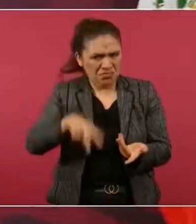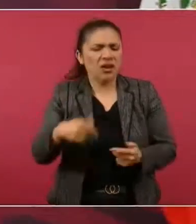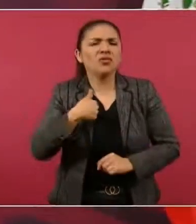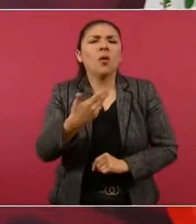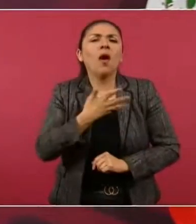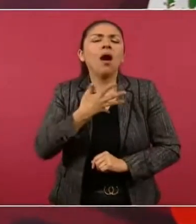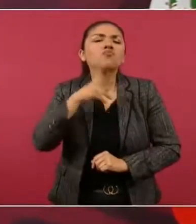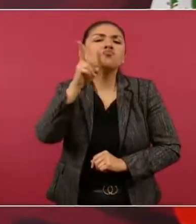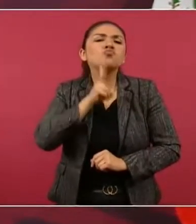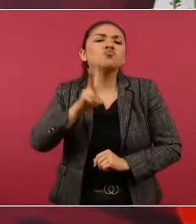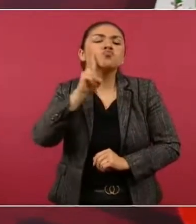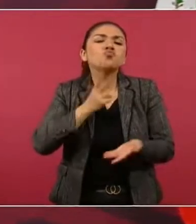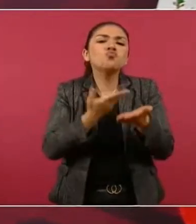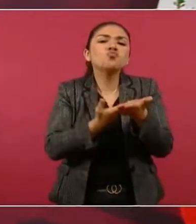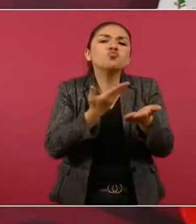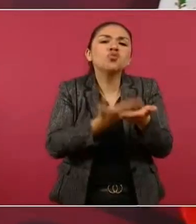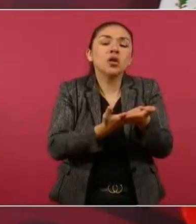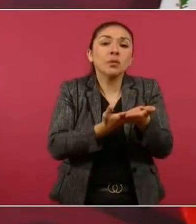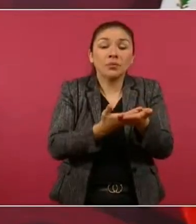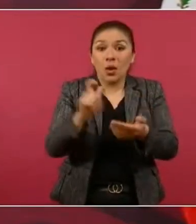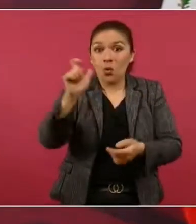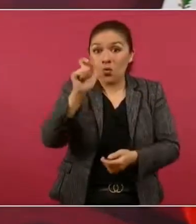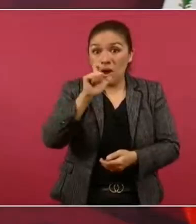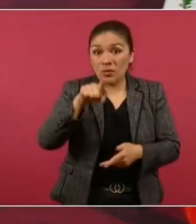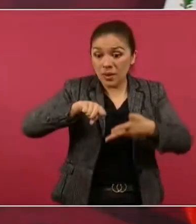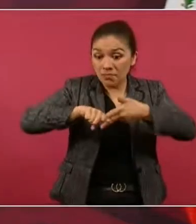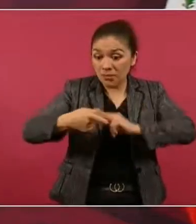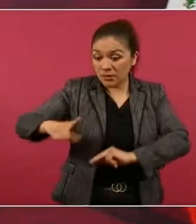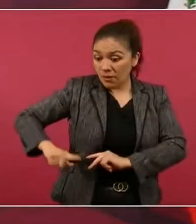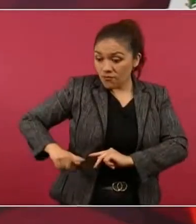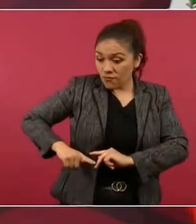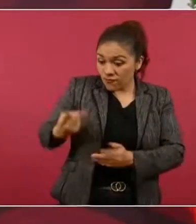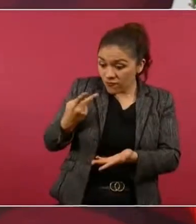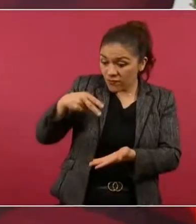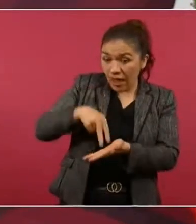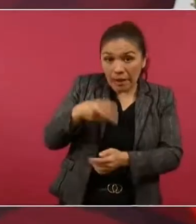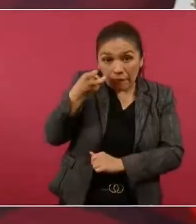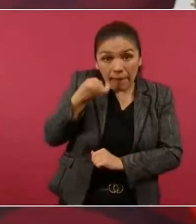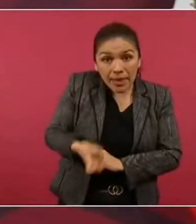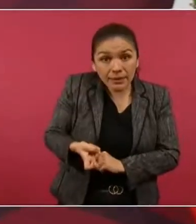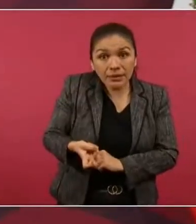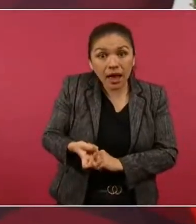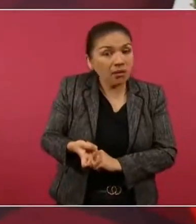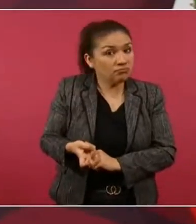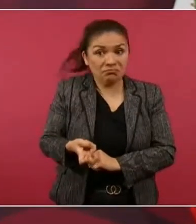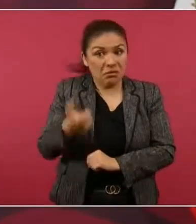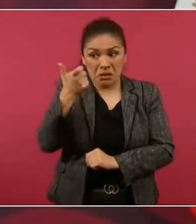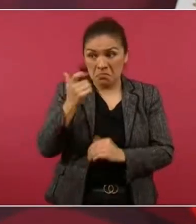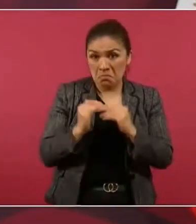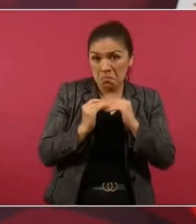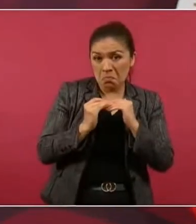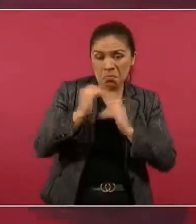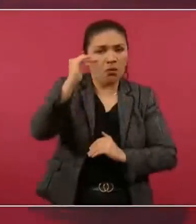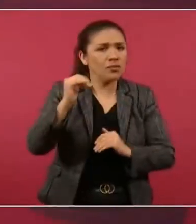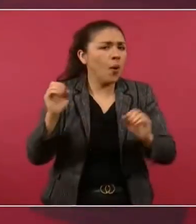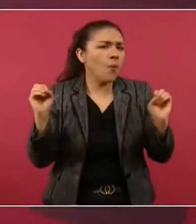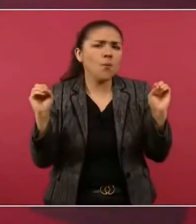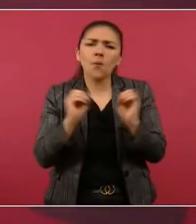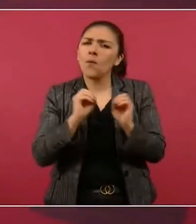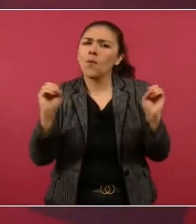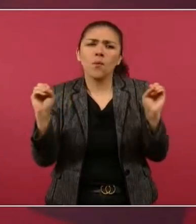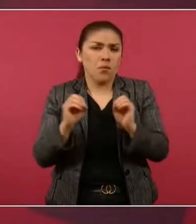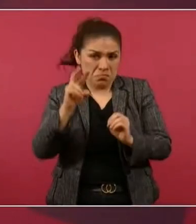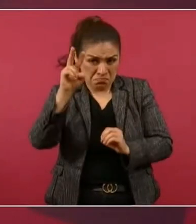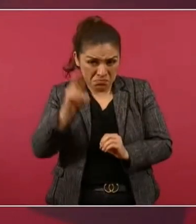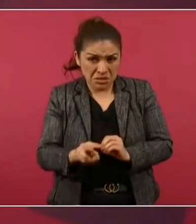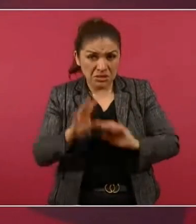que desde que estamos en el gobierno no hemos aumentado en términos